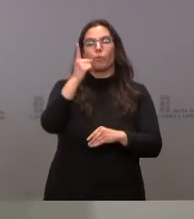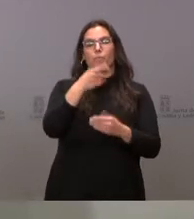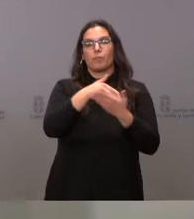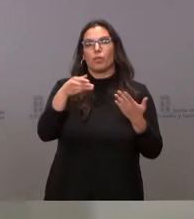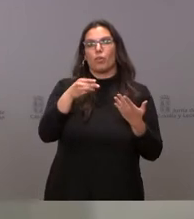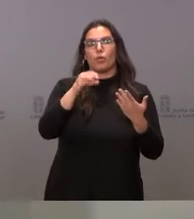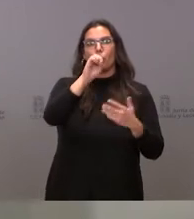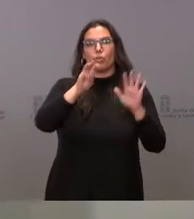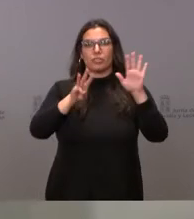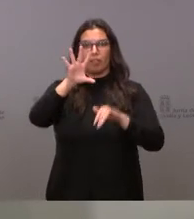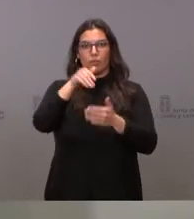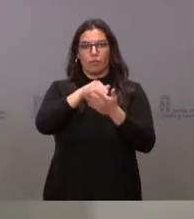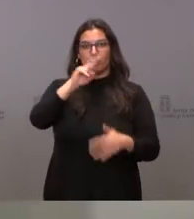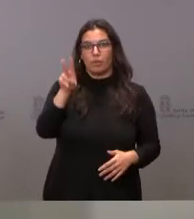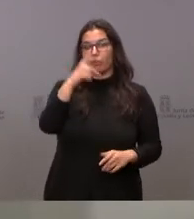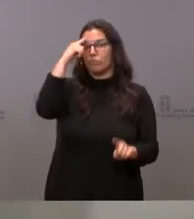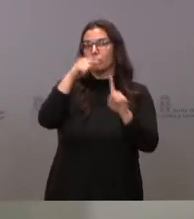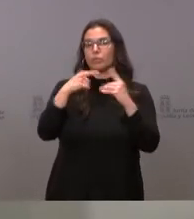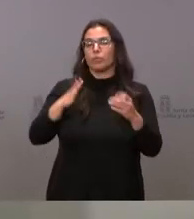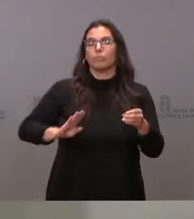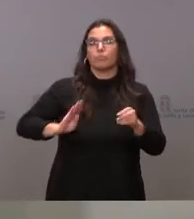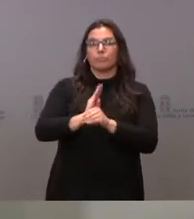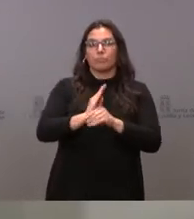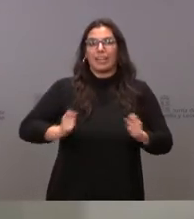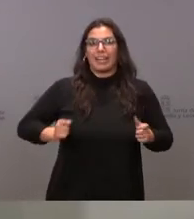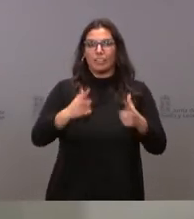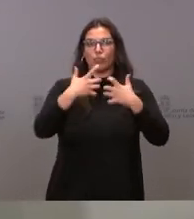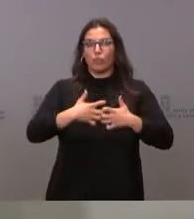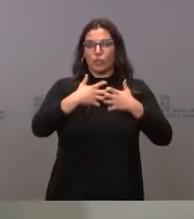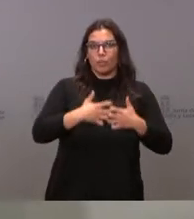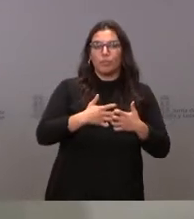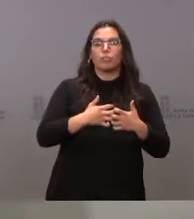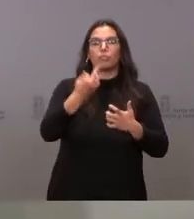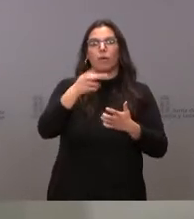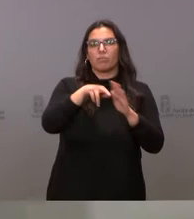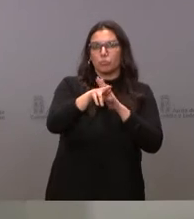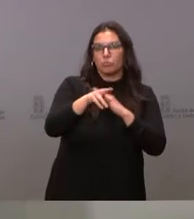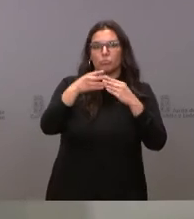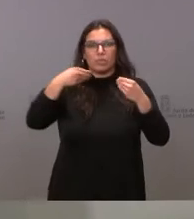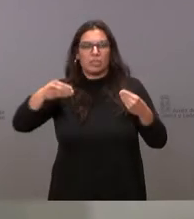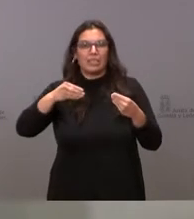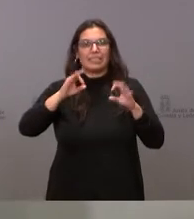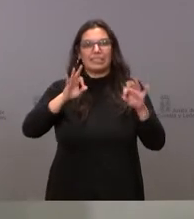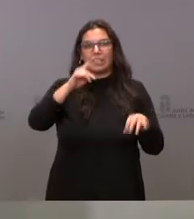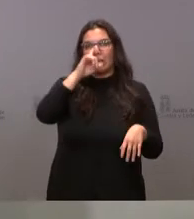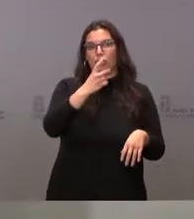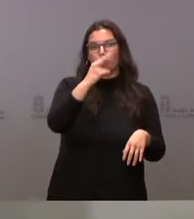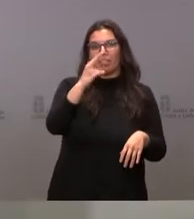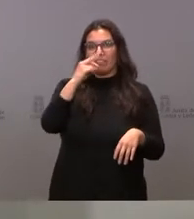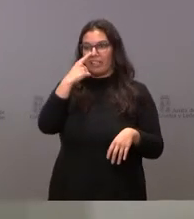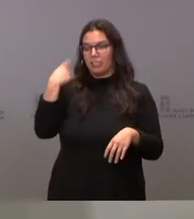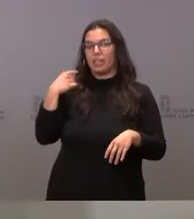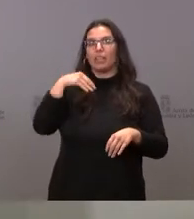que tiene por objeto la financiación de los gastos de funcionamiento y de los medios materiales correspondientes al 2020 de